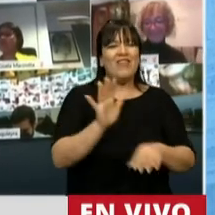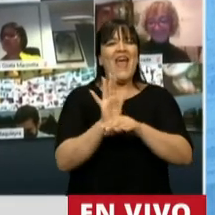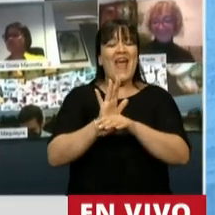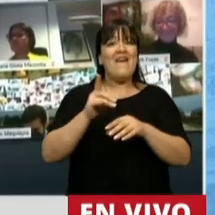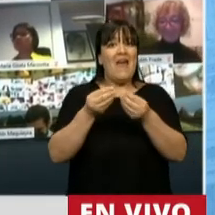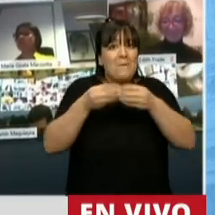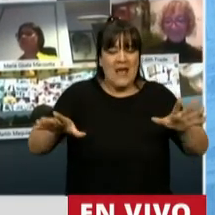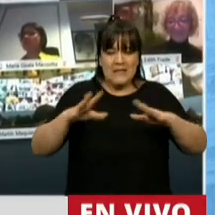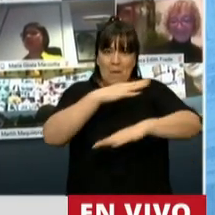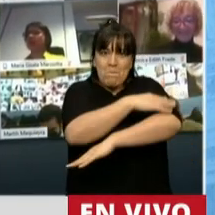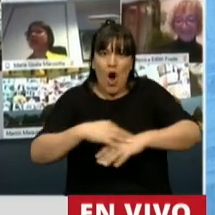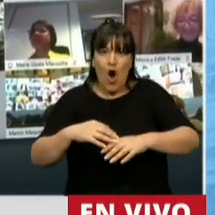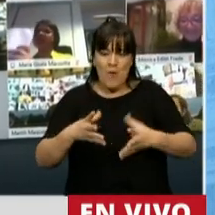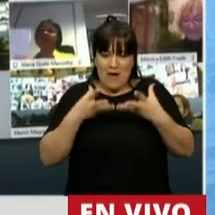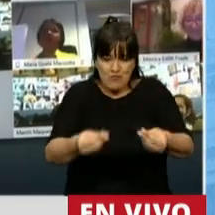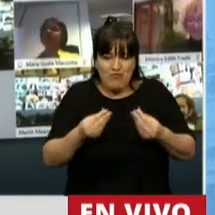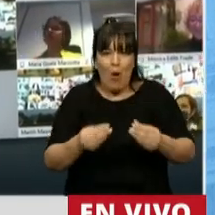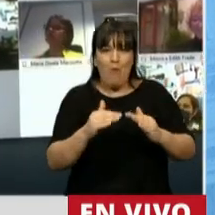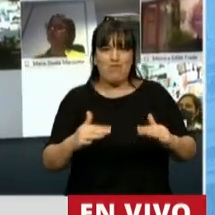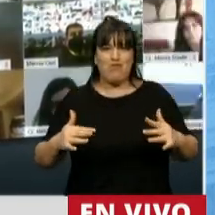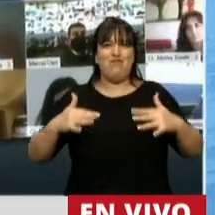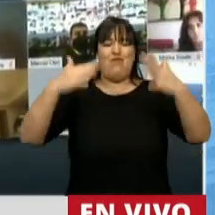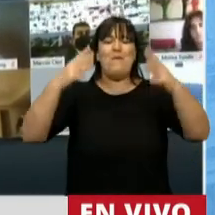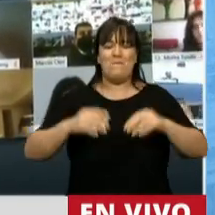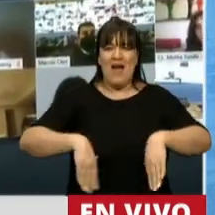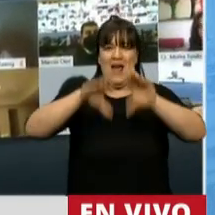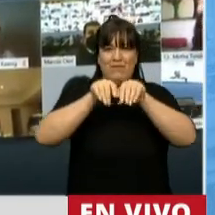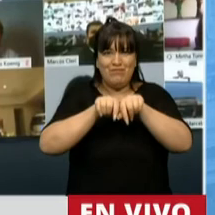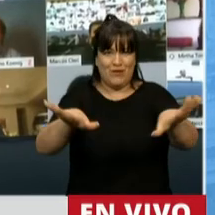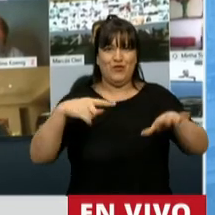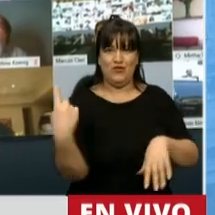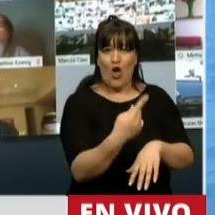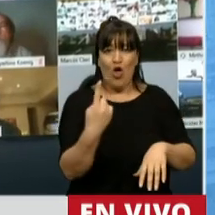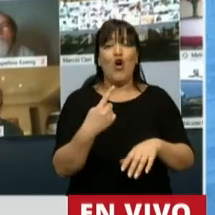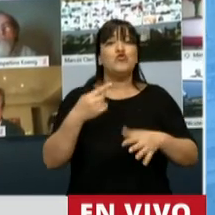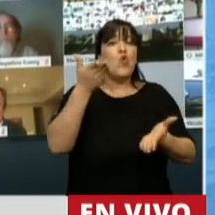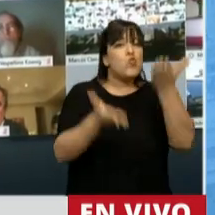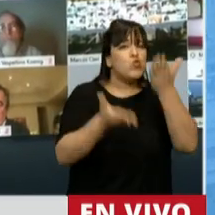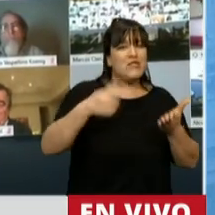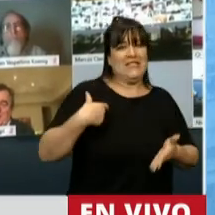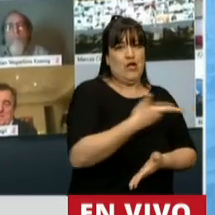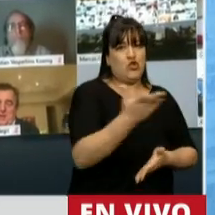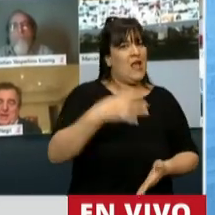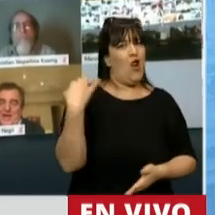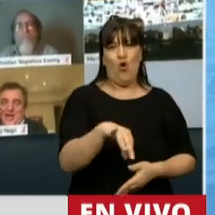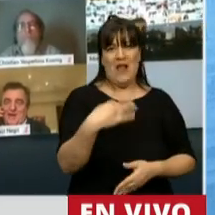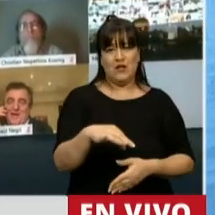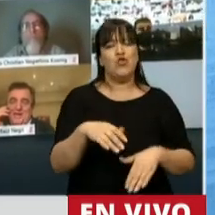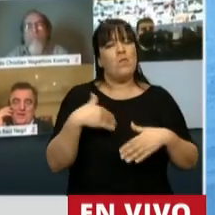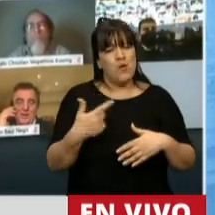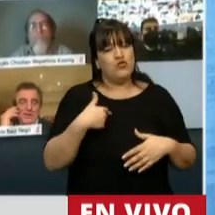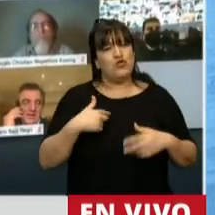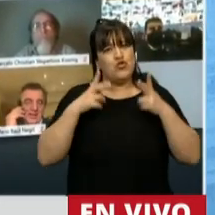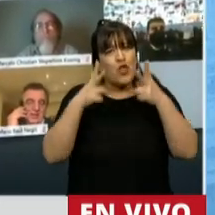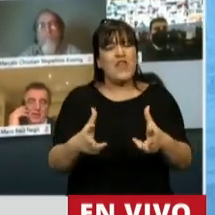para llegar a todos. La justicia social no es una opción, es una obligación. Por eso expreso mi compromiso